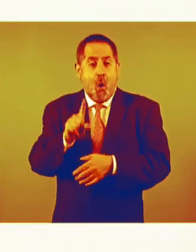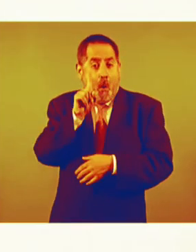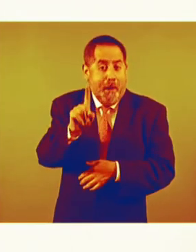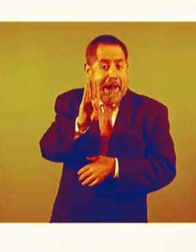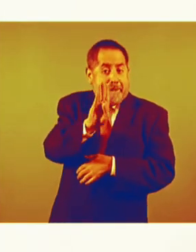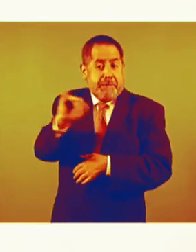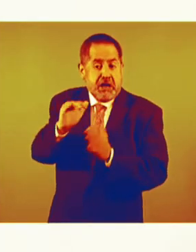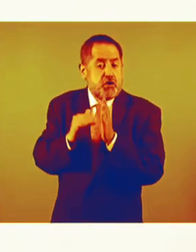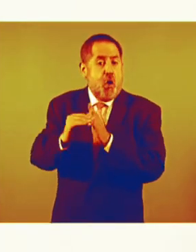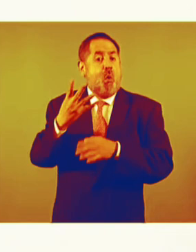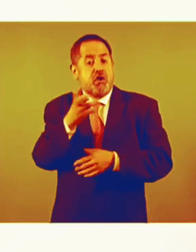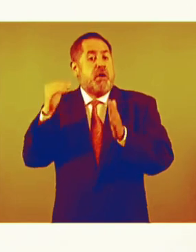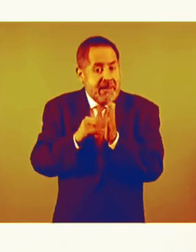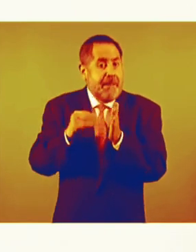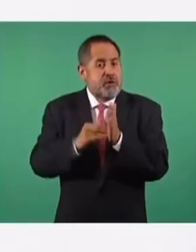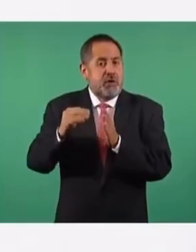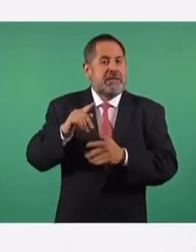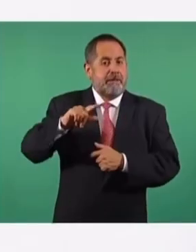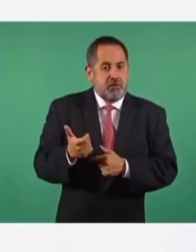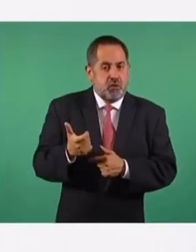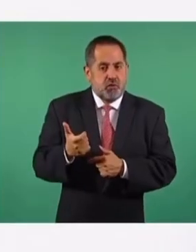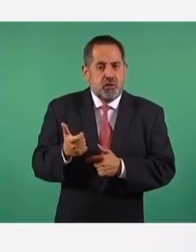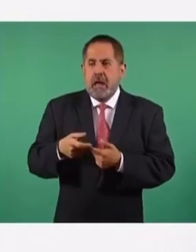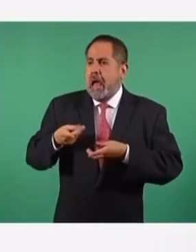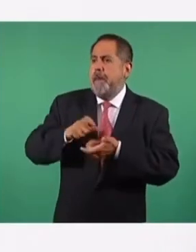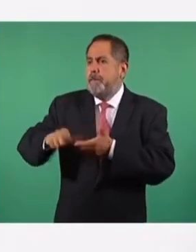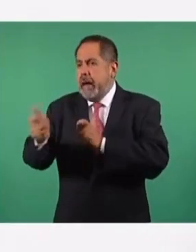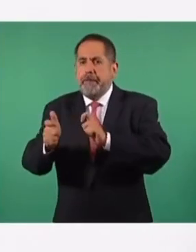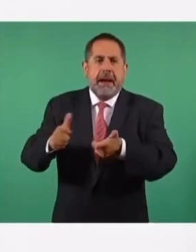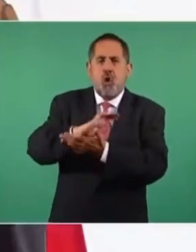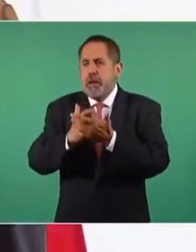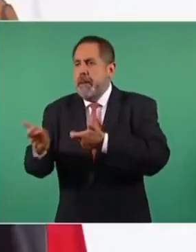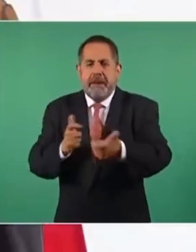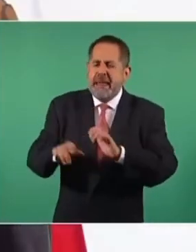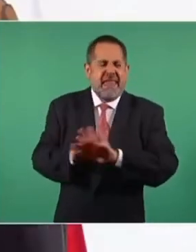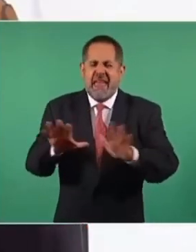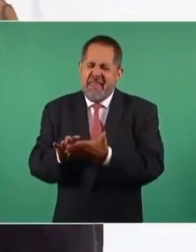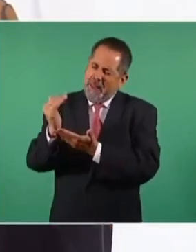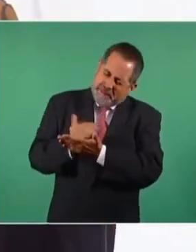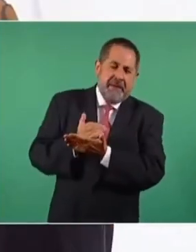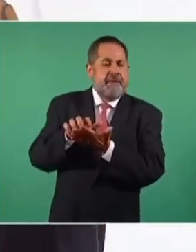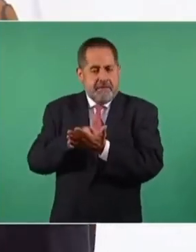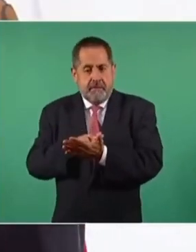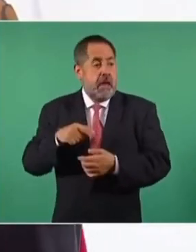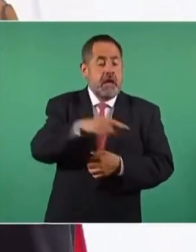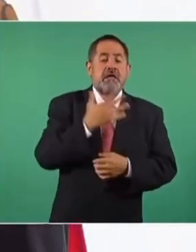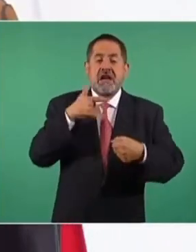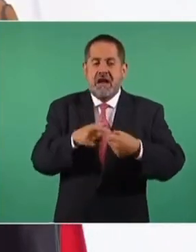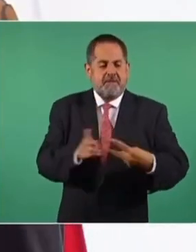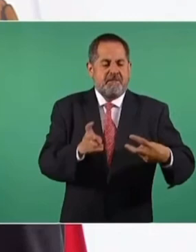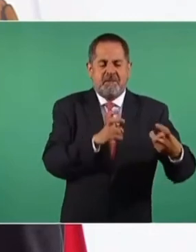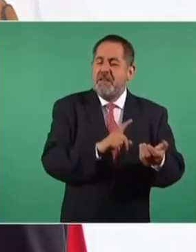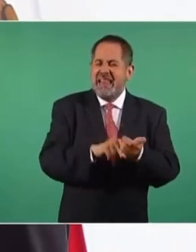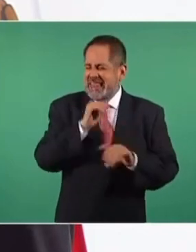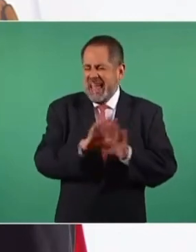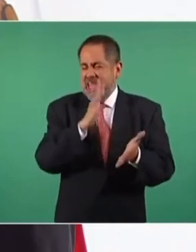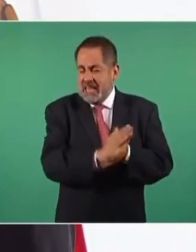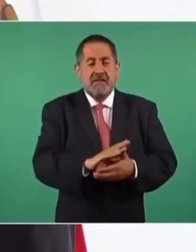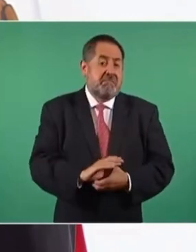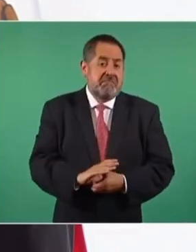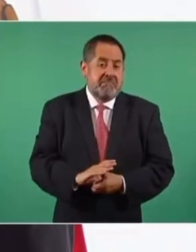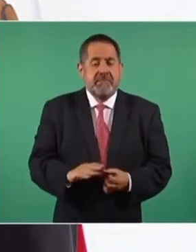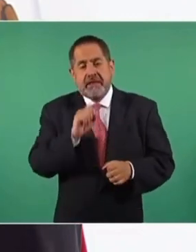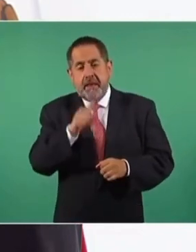cuatrocientos mil millones de pesos en compras y contratos, reduciendo al mínimo el robo de combustible, llamado huachicol, y